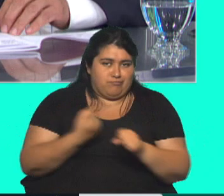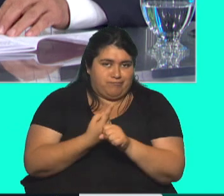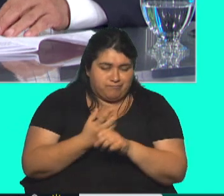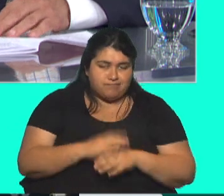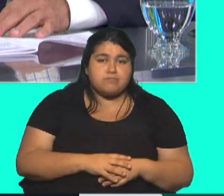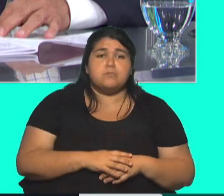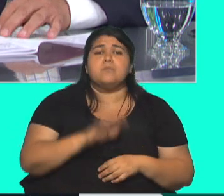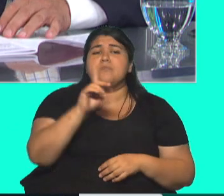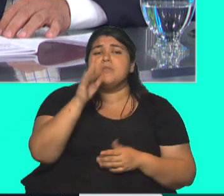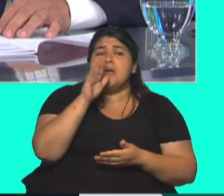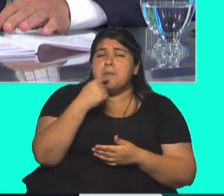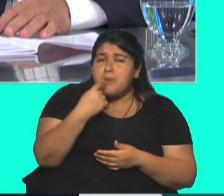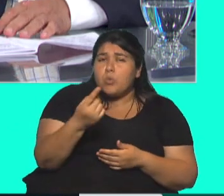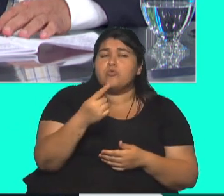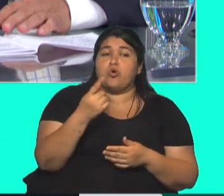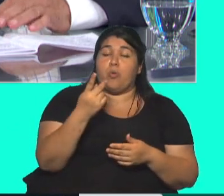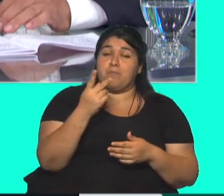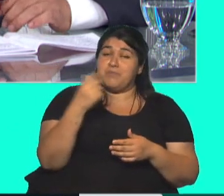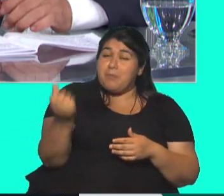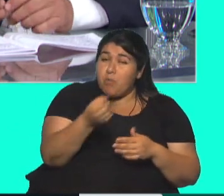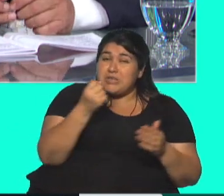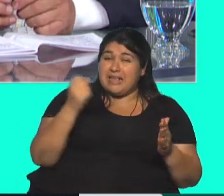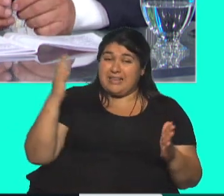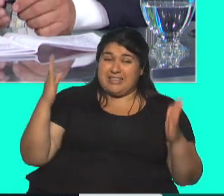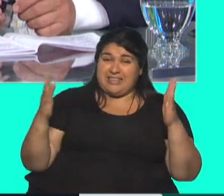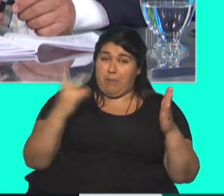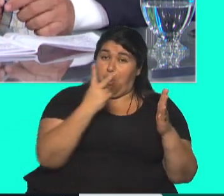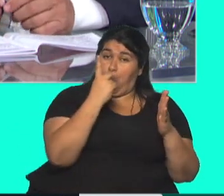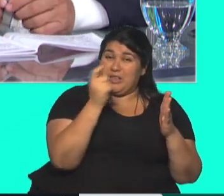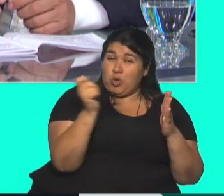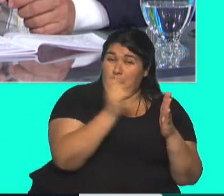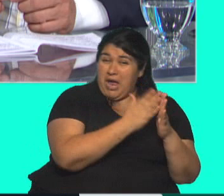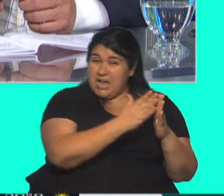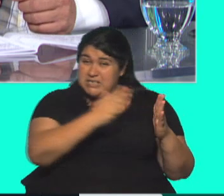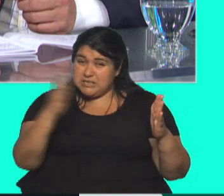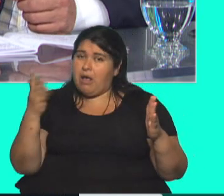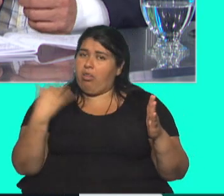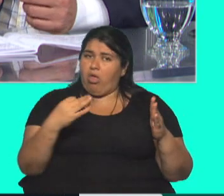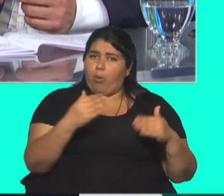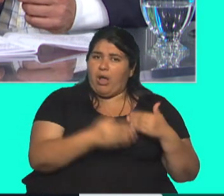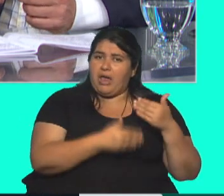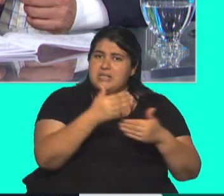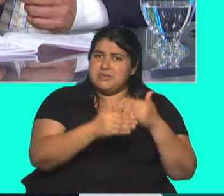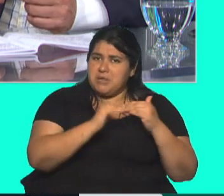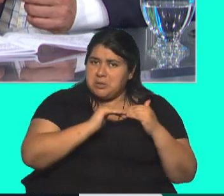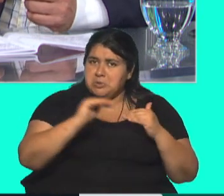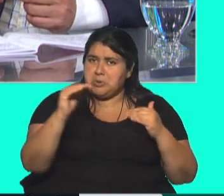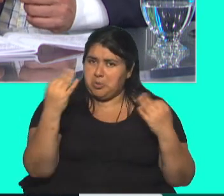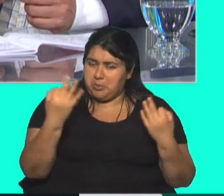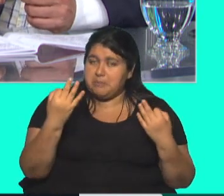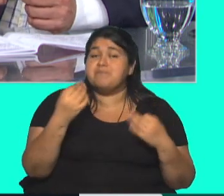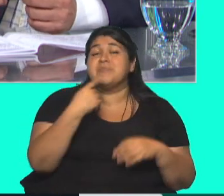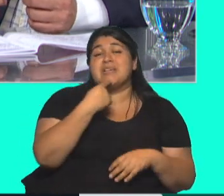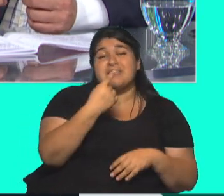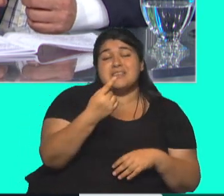el crecimiento sea de 21 meses, que haya un crecimiento sostenido. Sí, a pesar de que se hablaba mucho de que el segundo